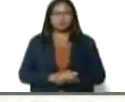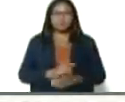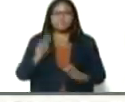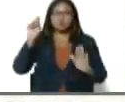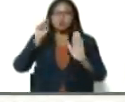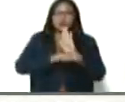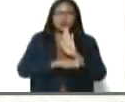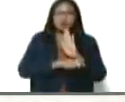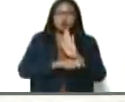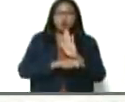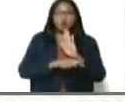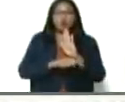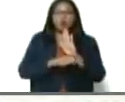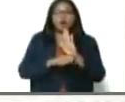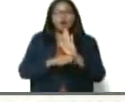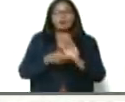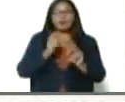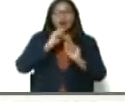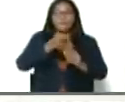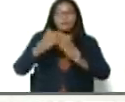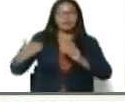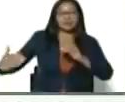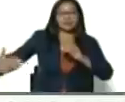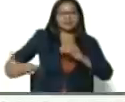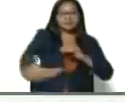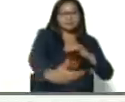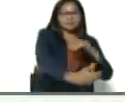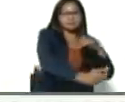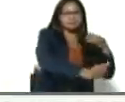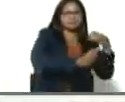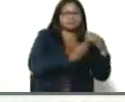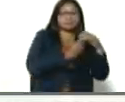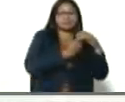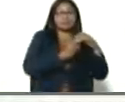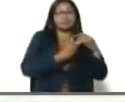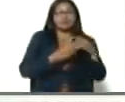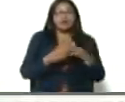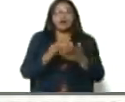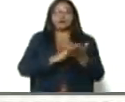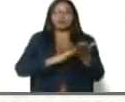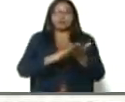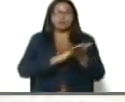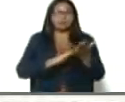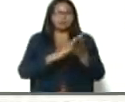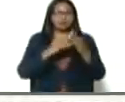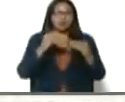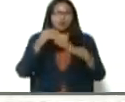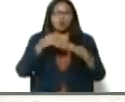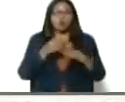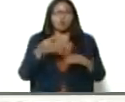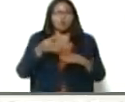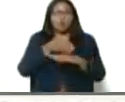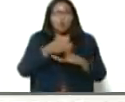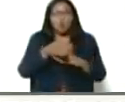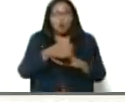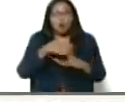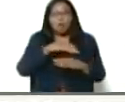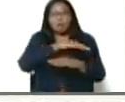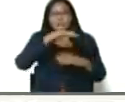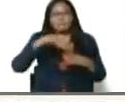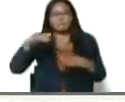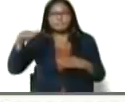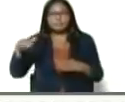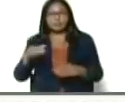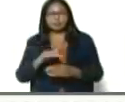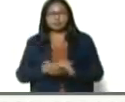la pesca de arrastre, se recuperó, todo el fondo marino, todo el mar marino, venezolano, y ahora,